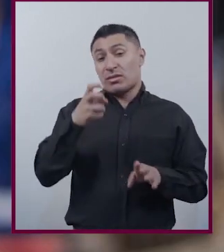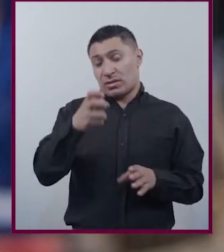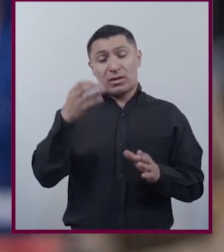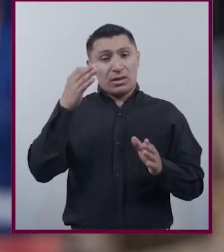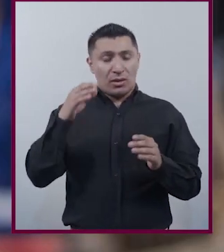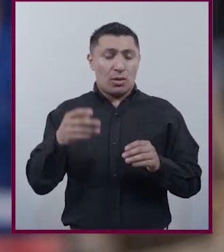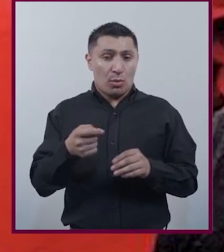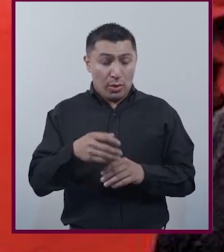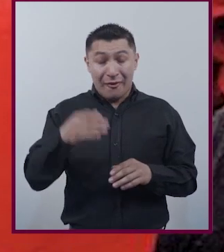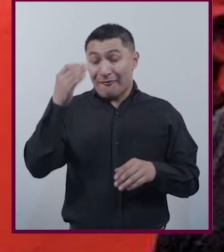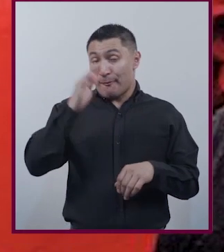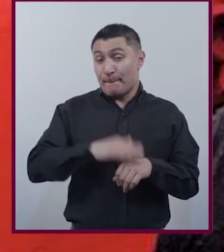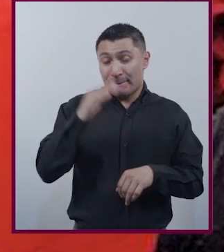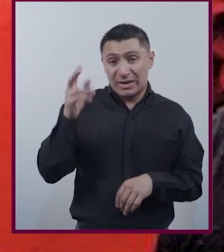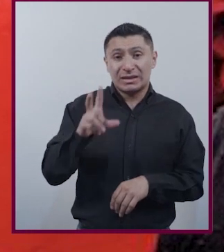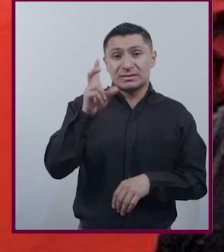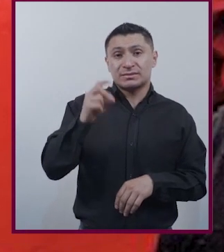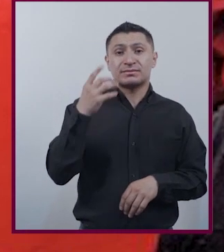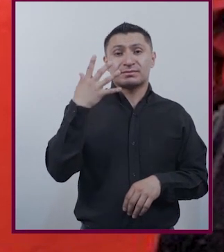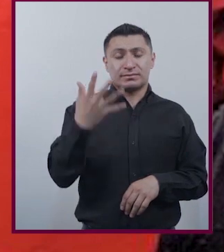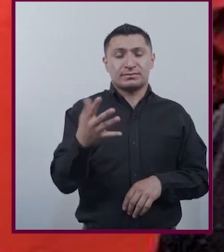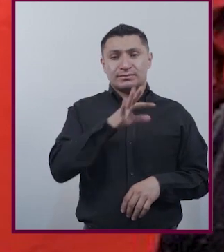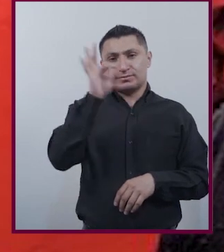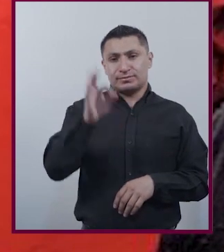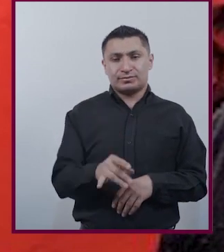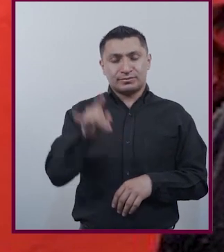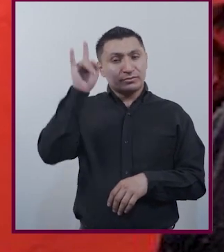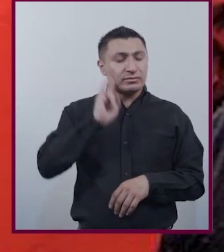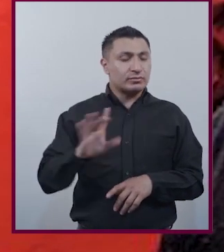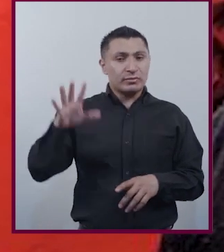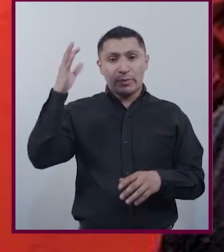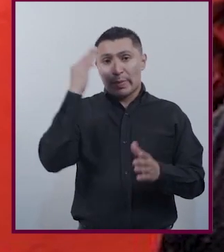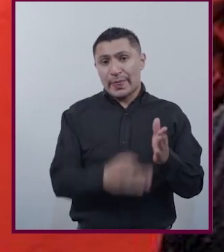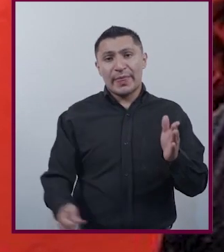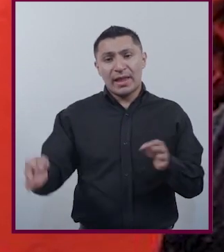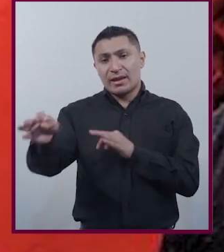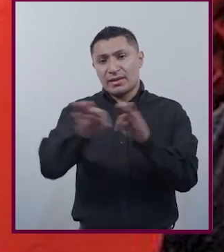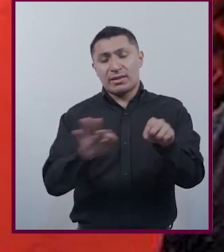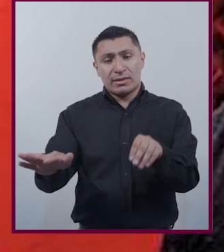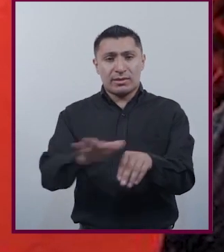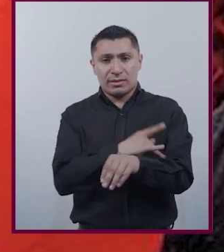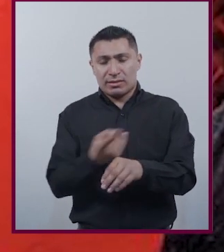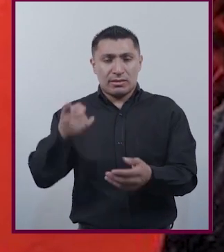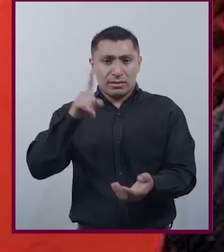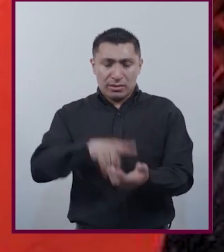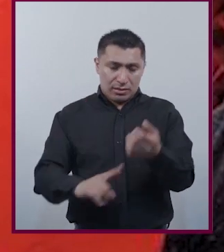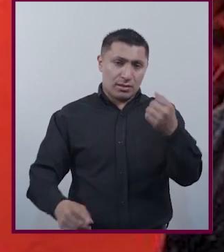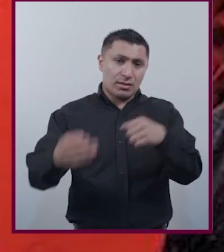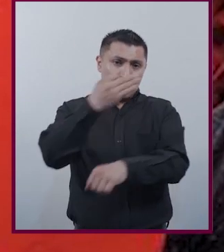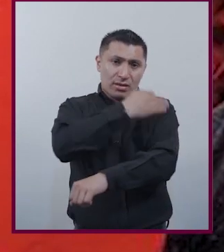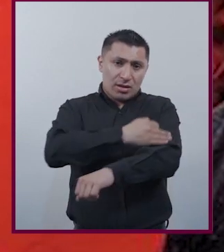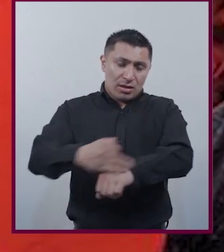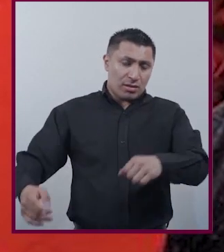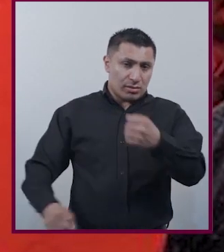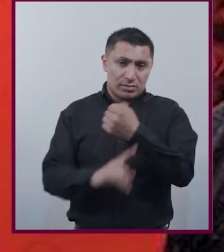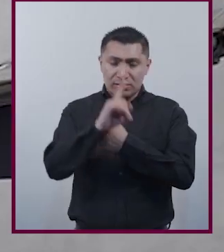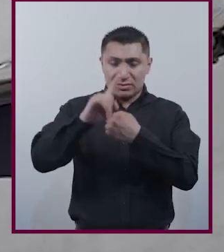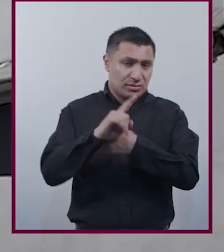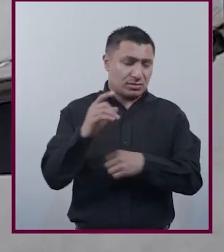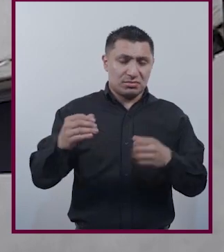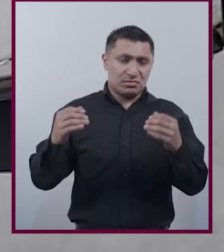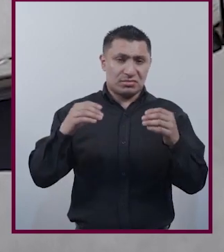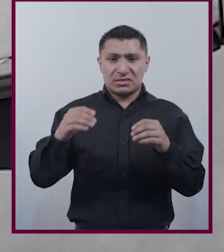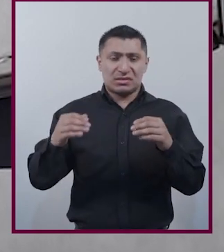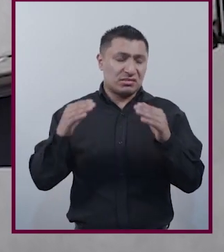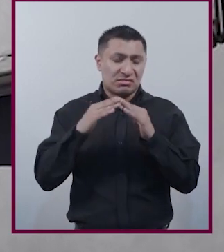fuera poco 35% de las mujeres Ha faltado a trabajar Por motivos familiares y personales Frente